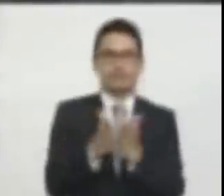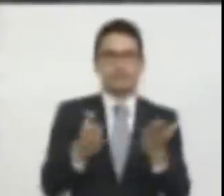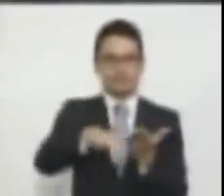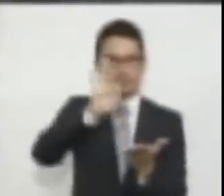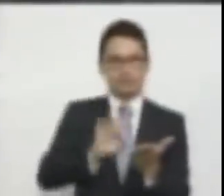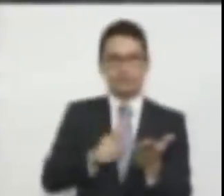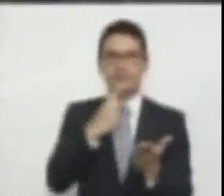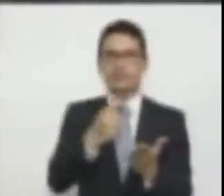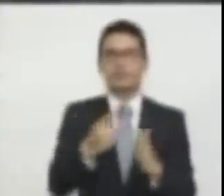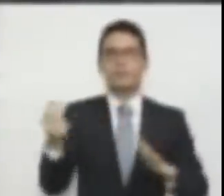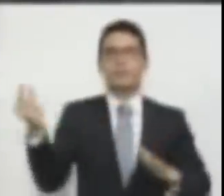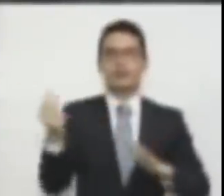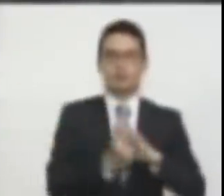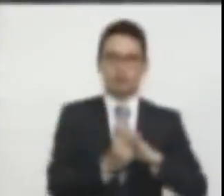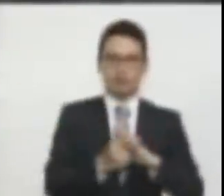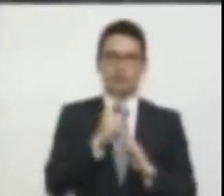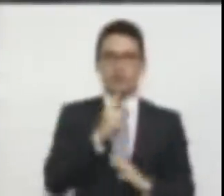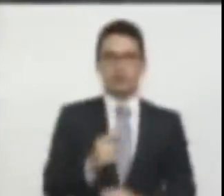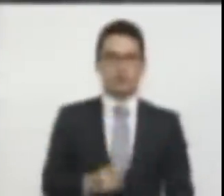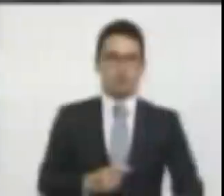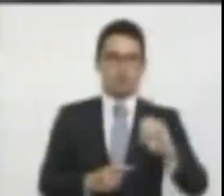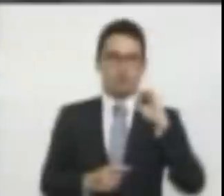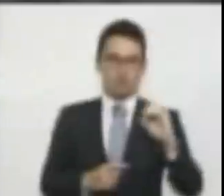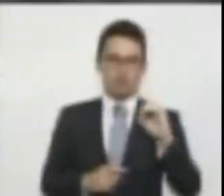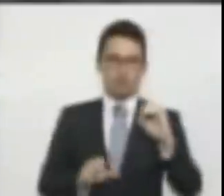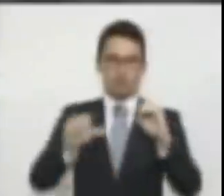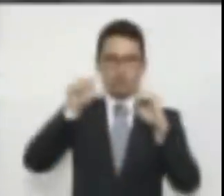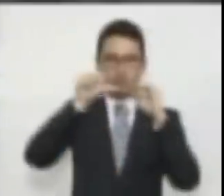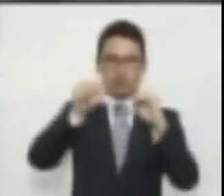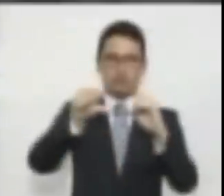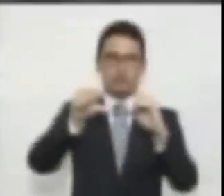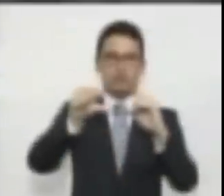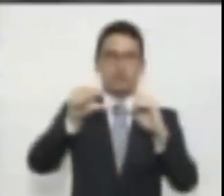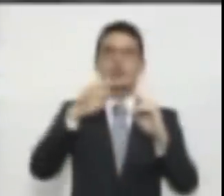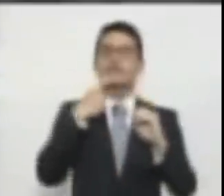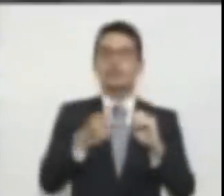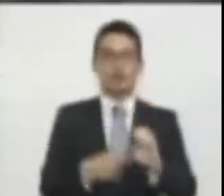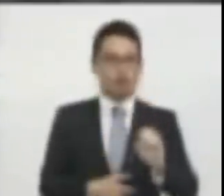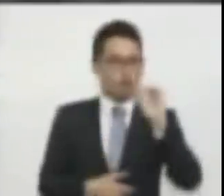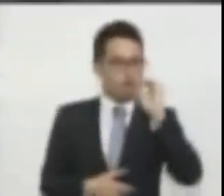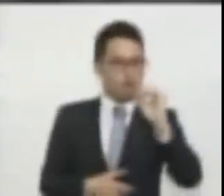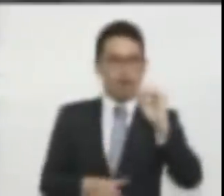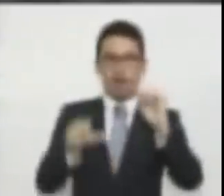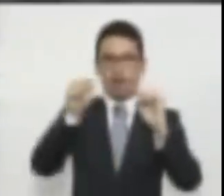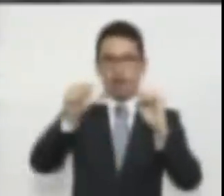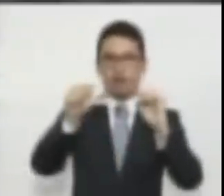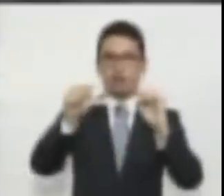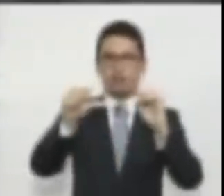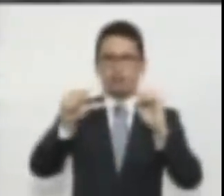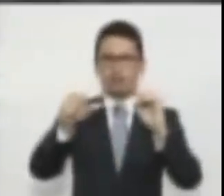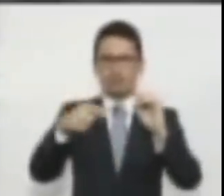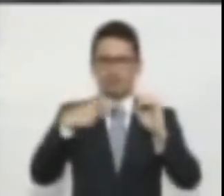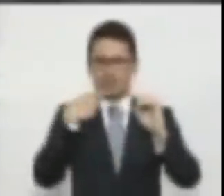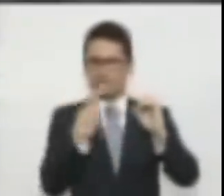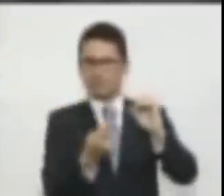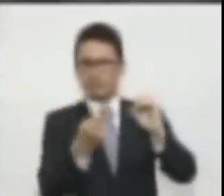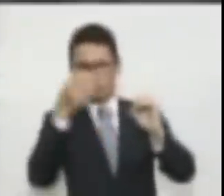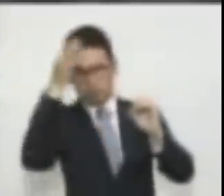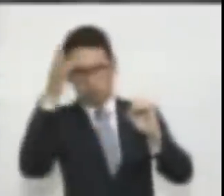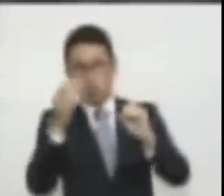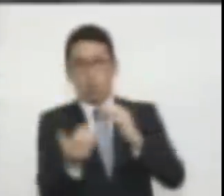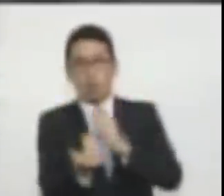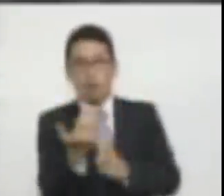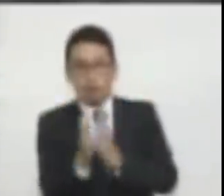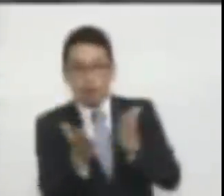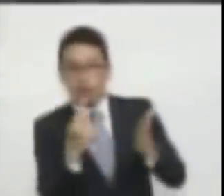matrimonio. Un hombre y una mujer. Un hombre y una mujer. No, el Nuevo